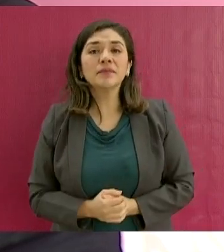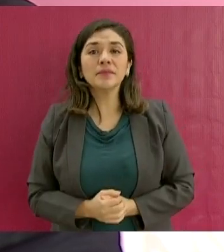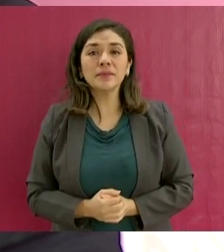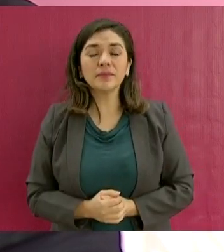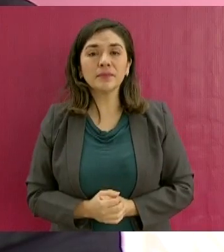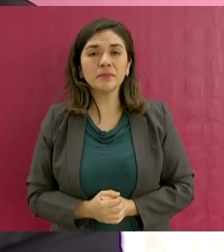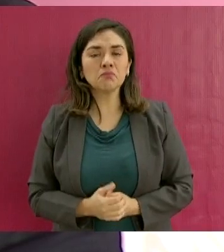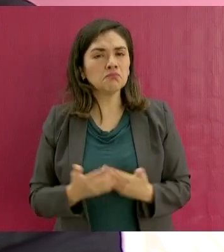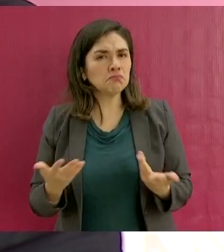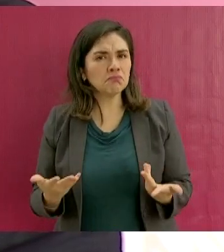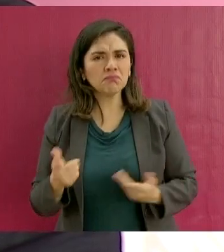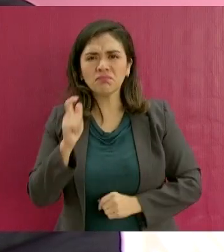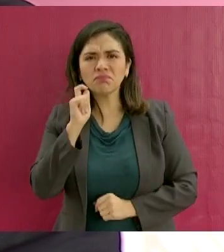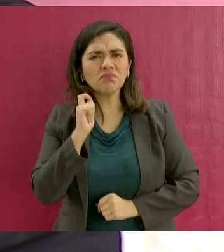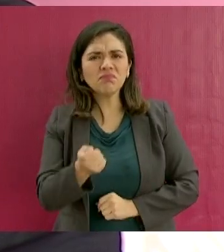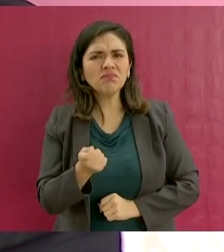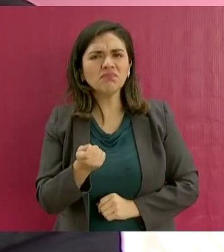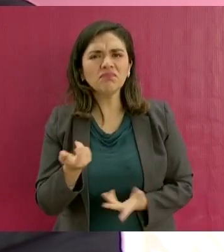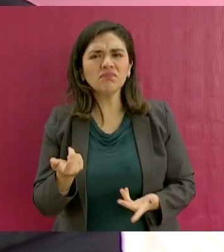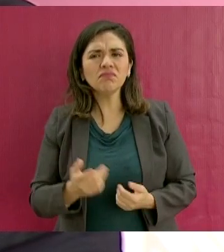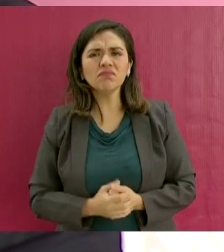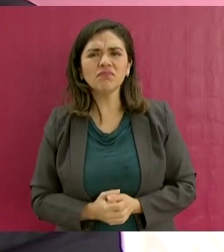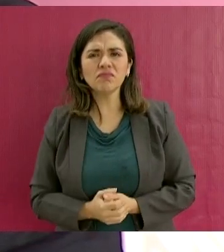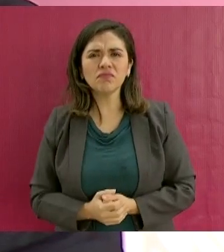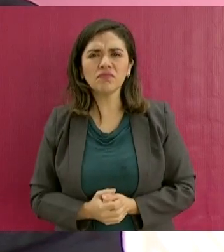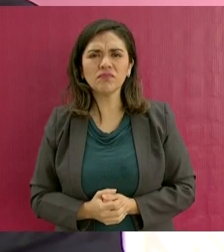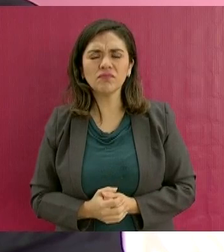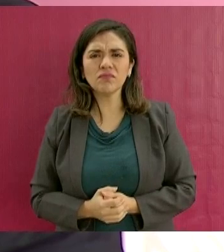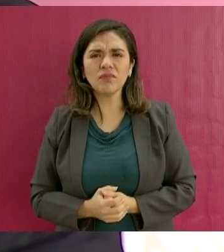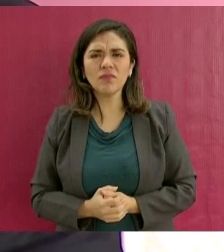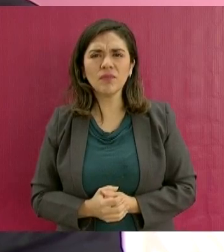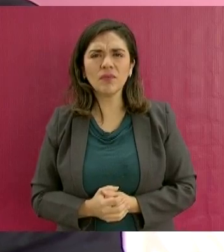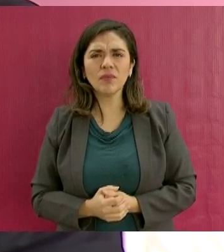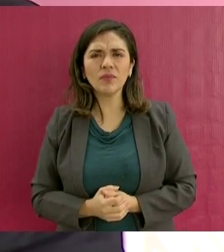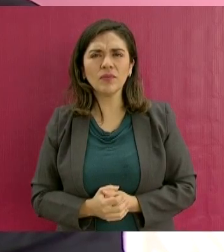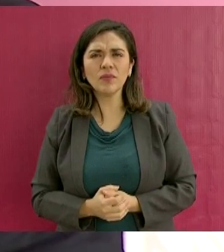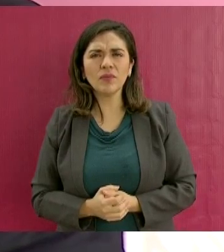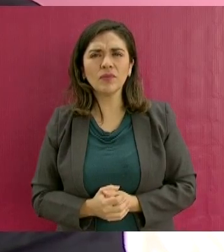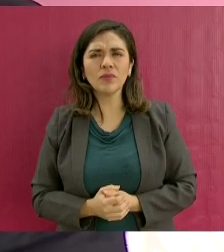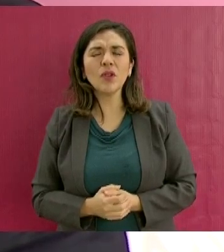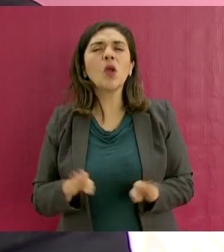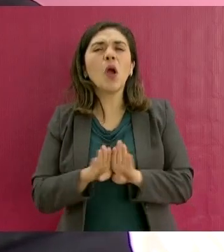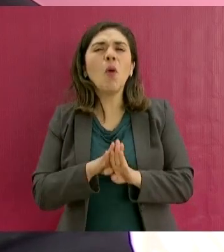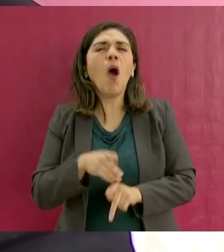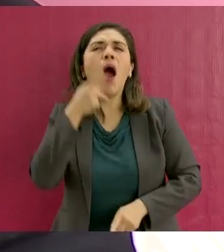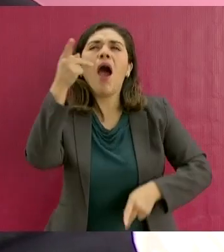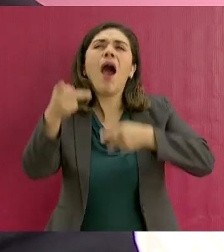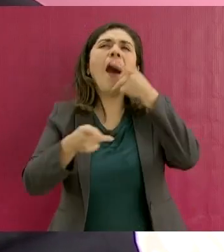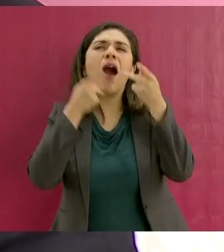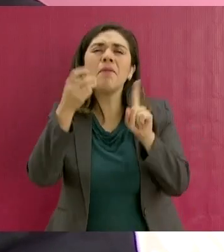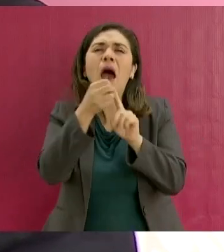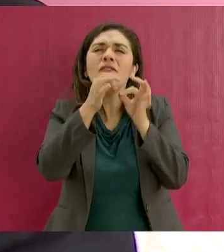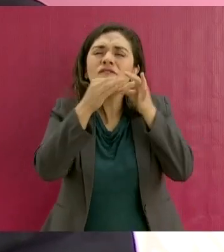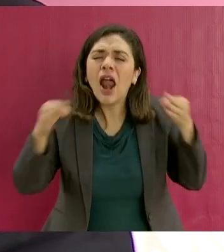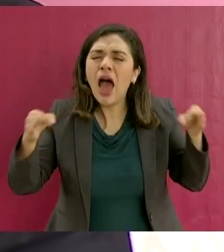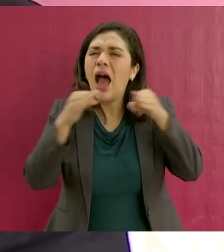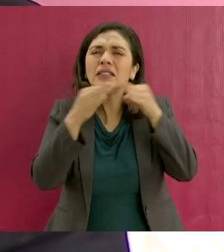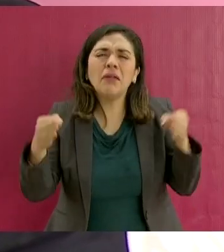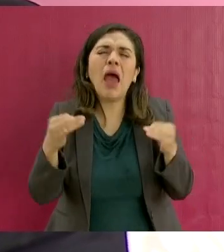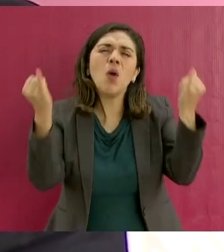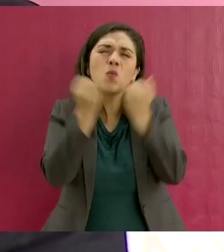No es retórica, mucho menos demagogia. Quiero mucho